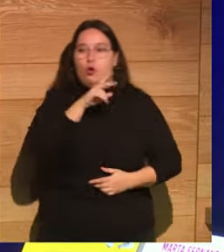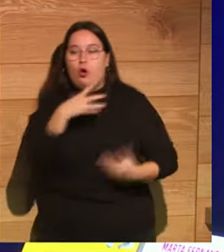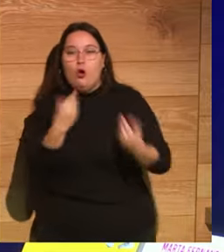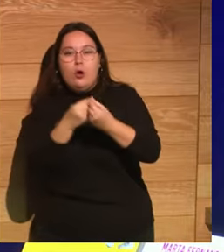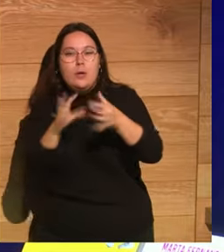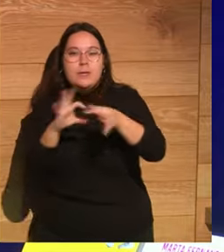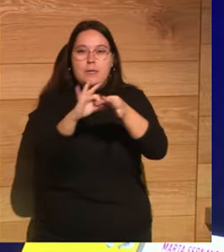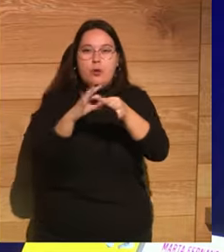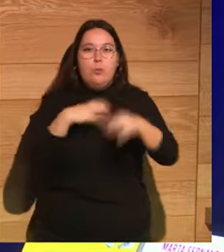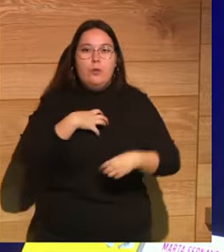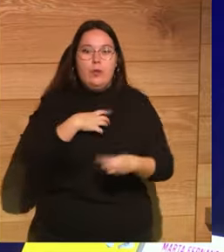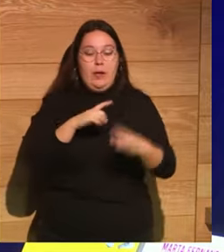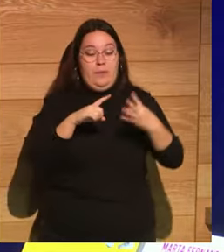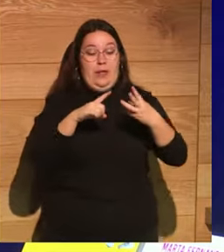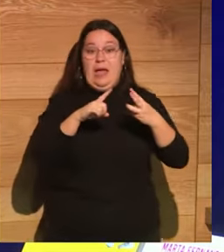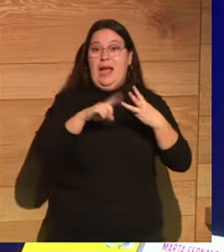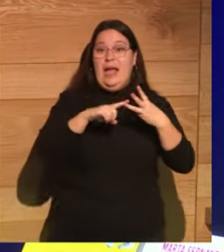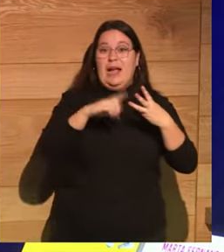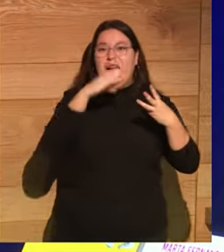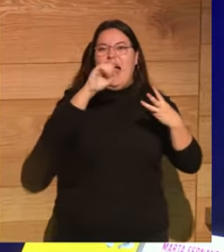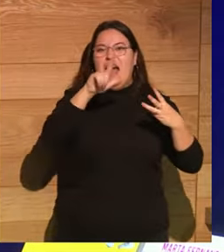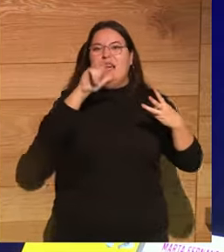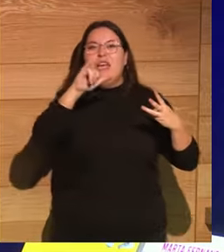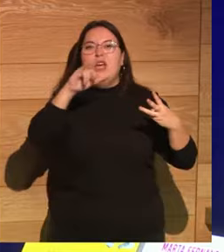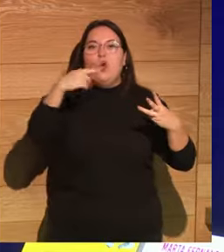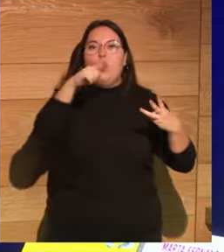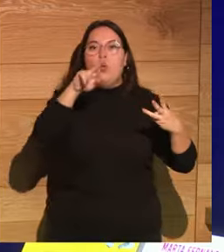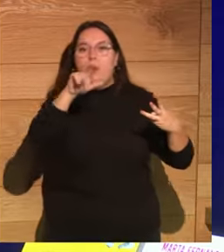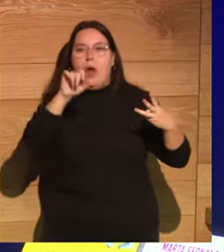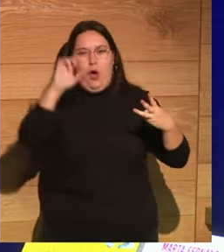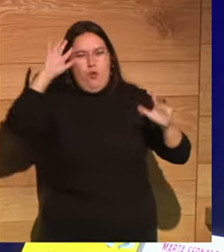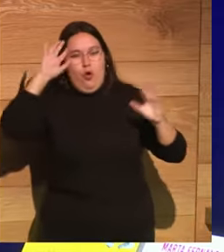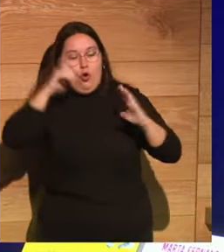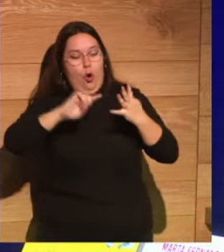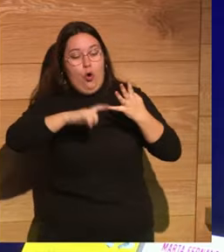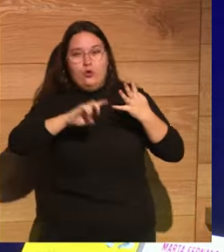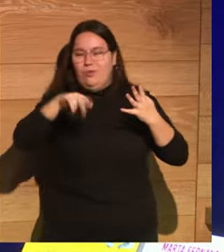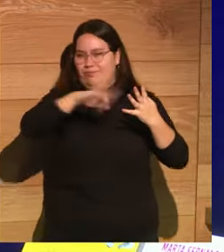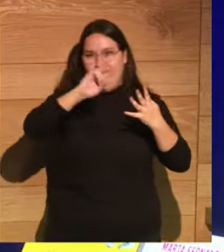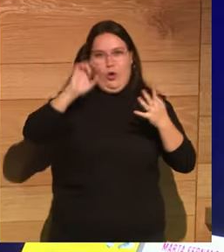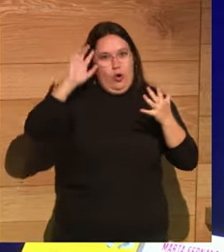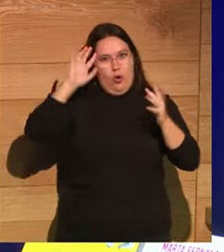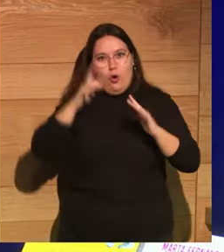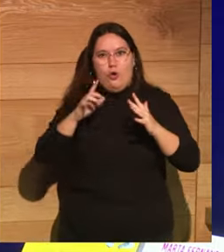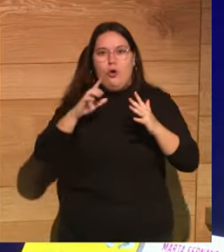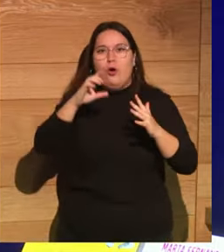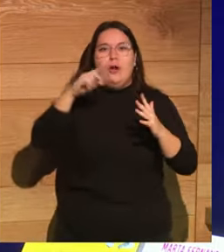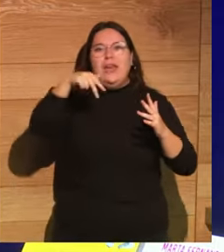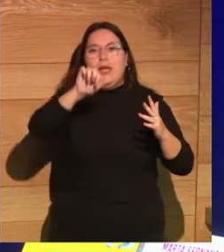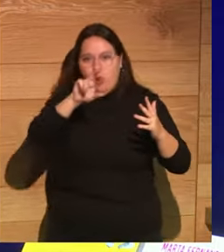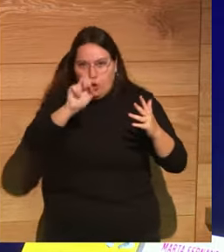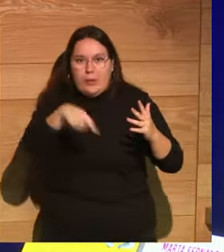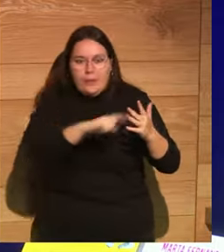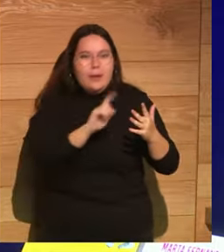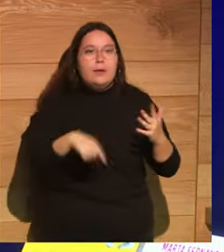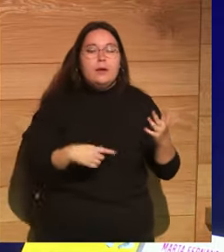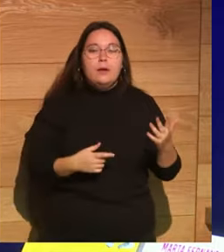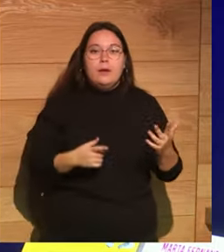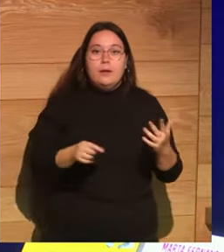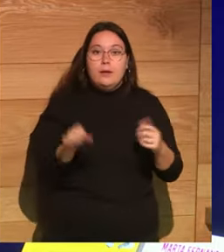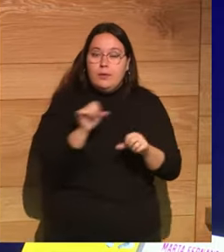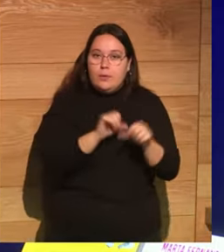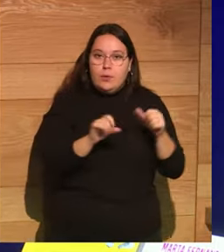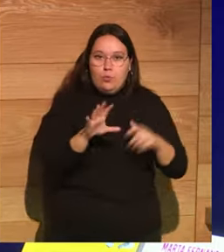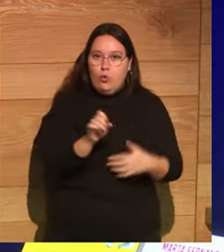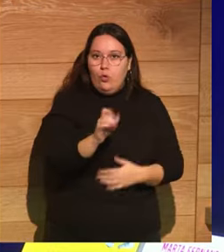otra, pobrecito, Calígula un loco, Neron otro loco quemando Roma, Domiciano inhumano totalmente, y